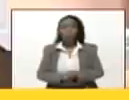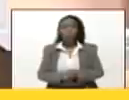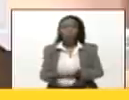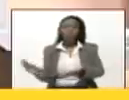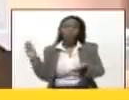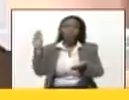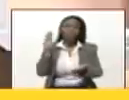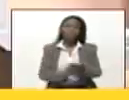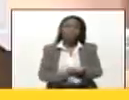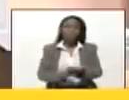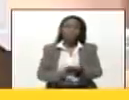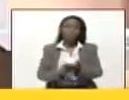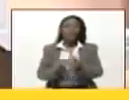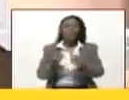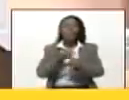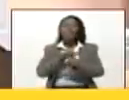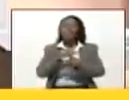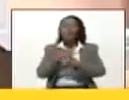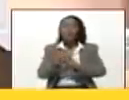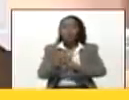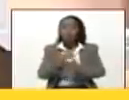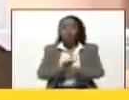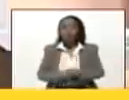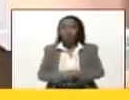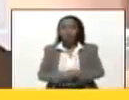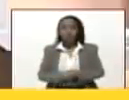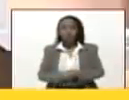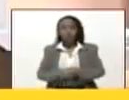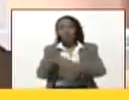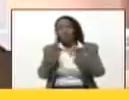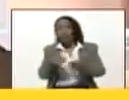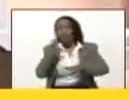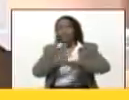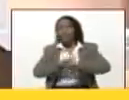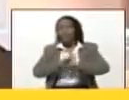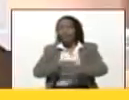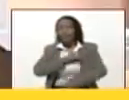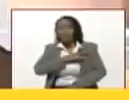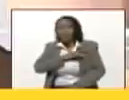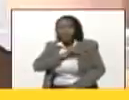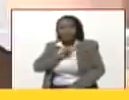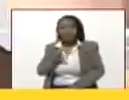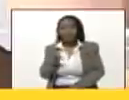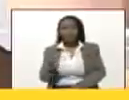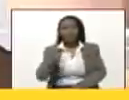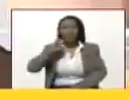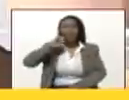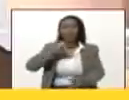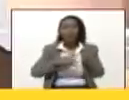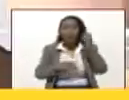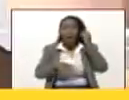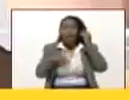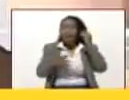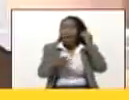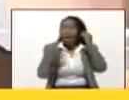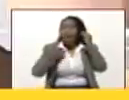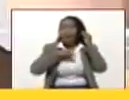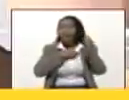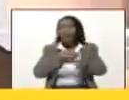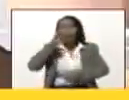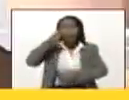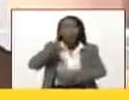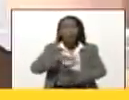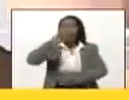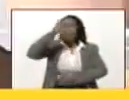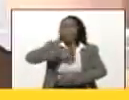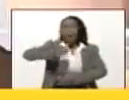poniéndolo en la circunstancia de lo que es el dolor histórico que nuestros pueblos tuvieron